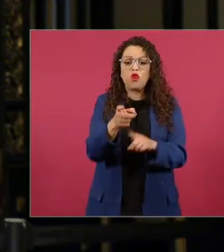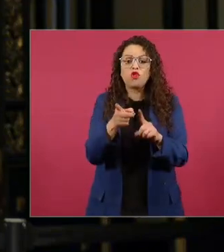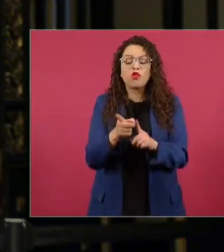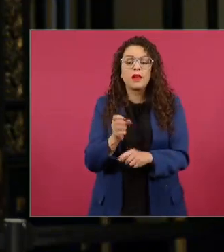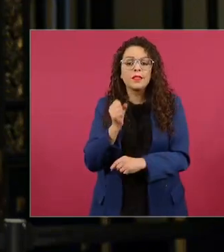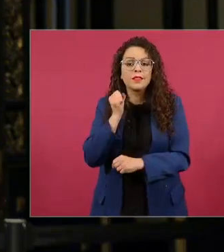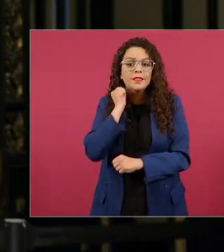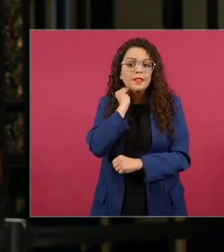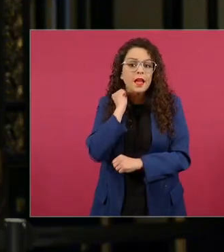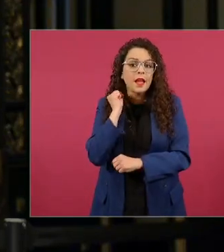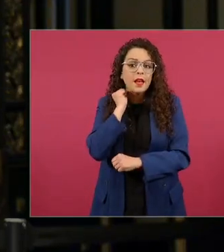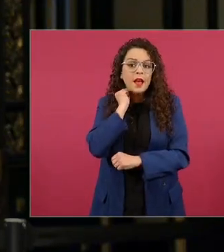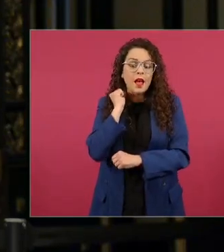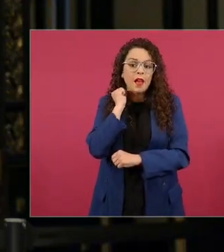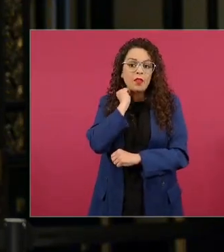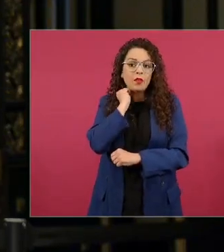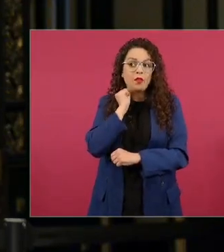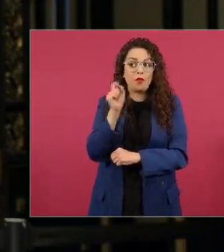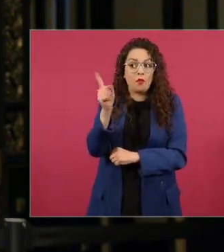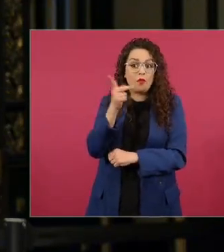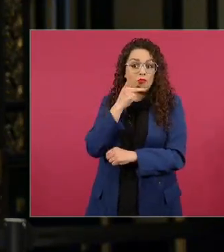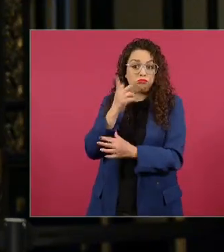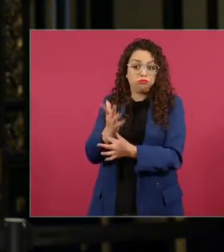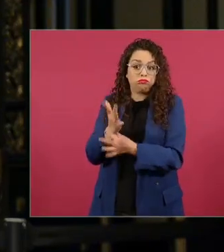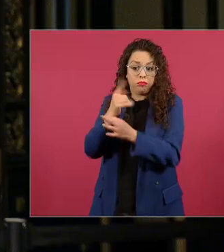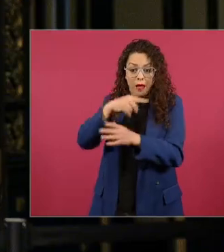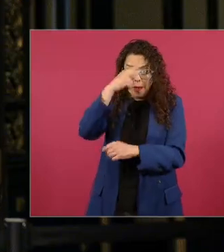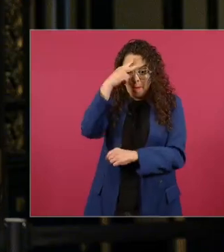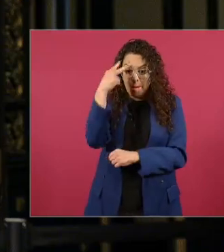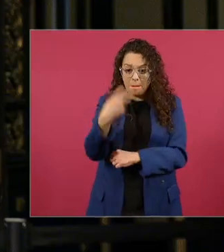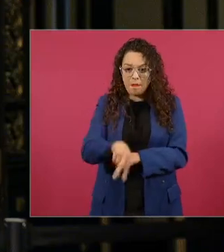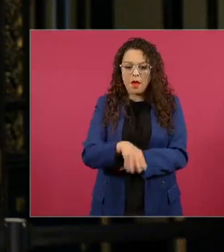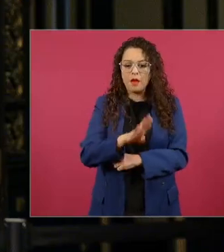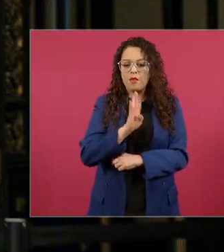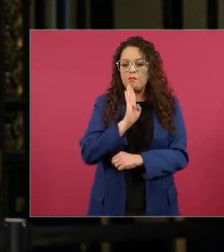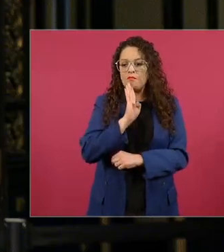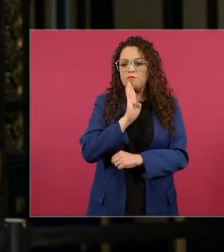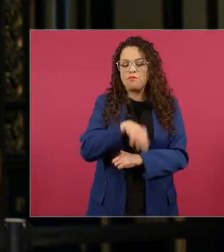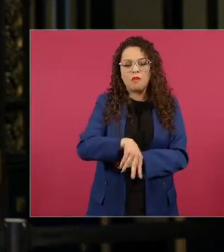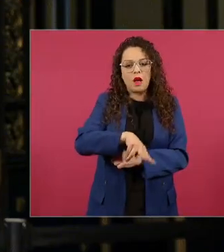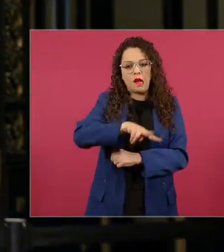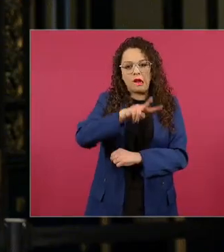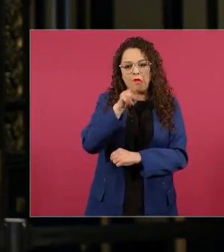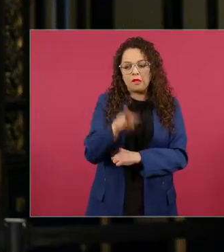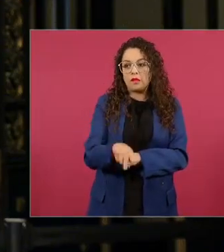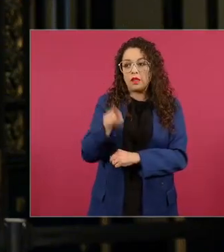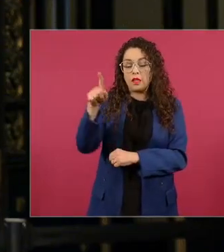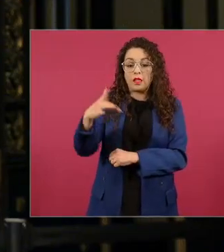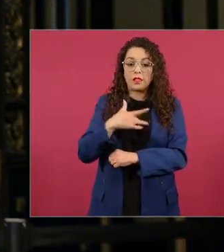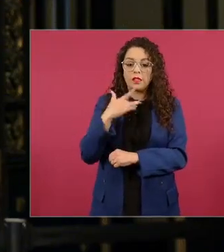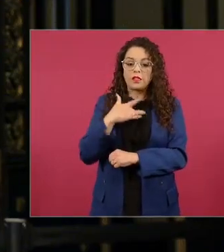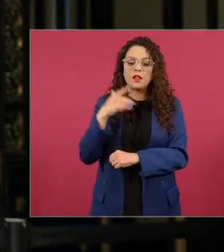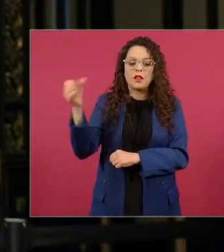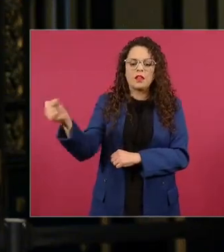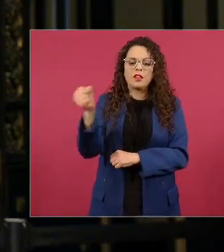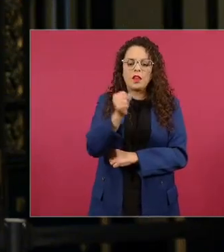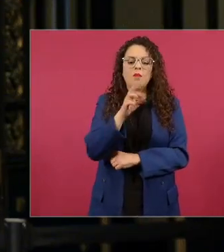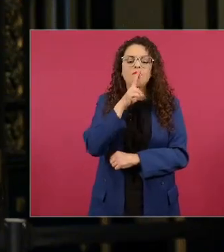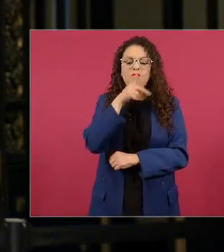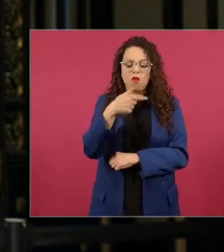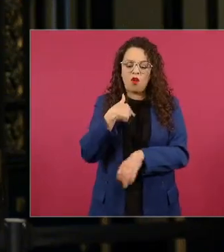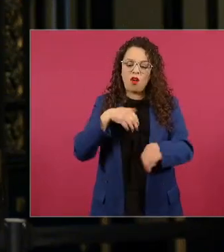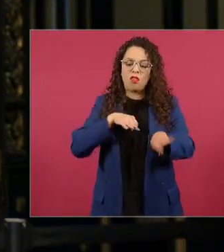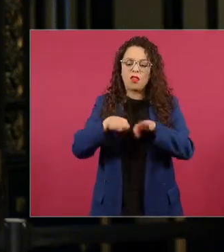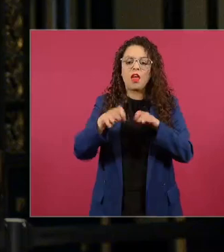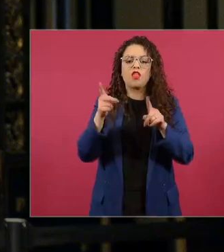dijo las cosas están mal en México y pareciera ser que el Congreso es la solución esas fueron sus palabras muy en concreto